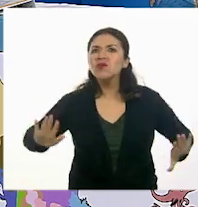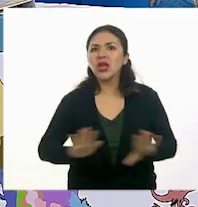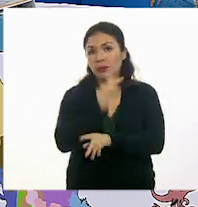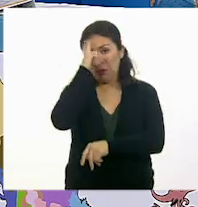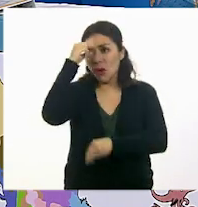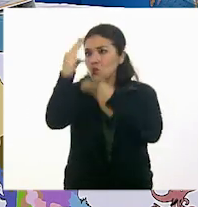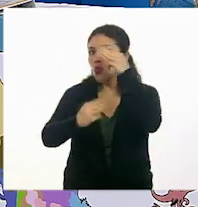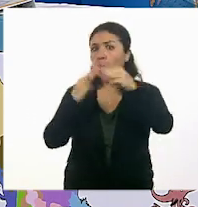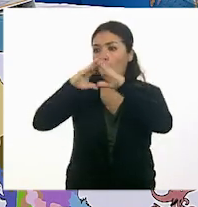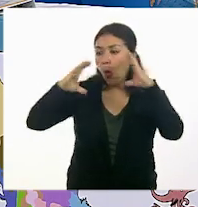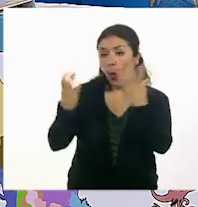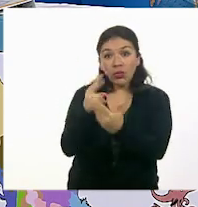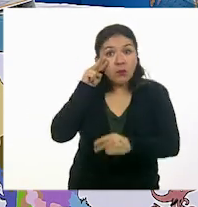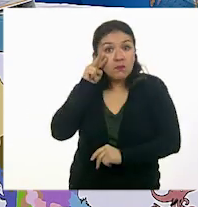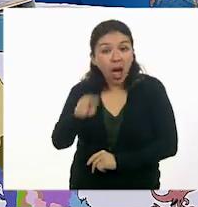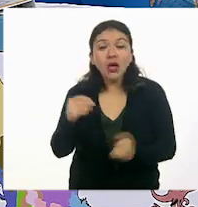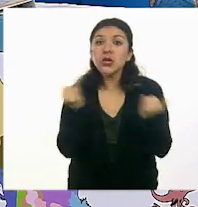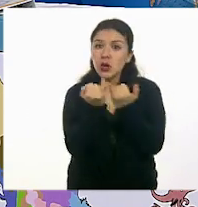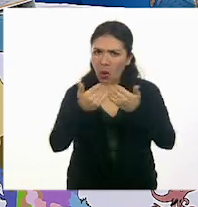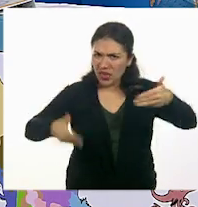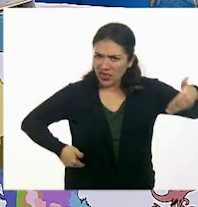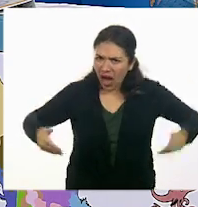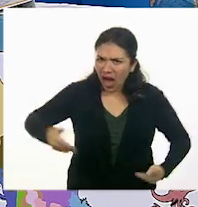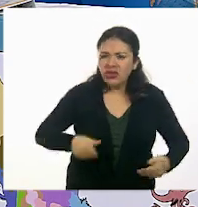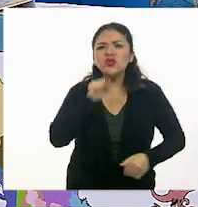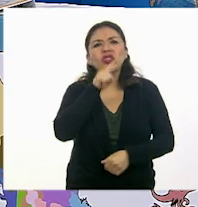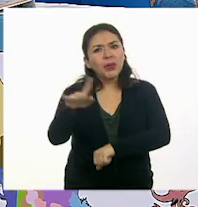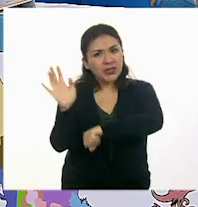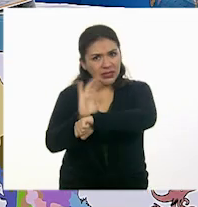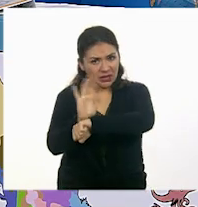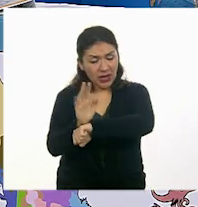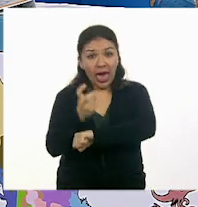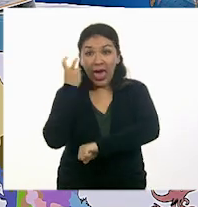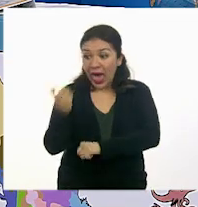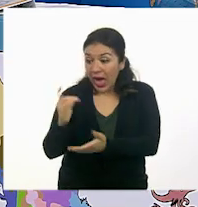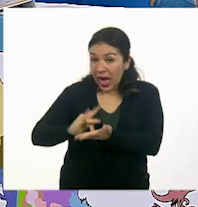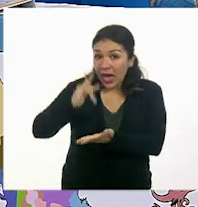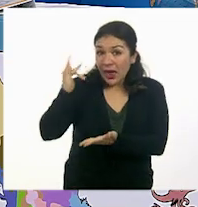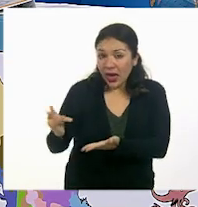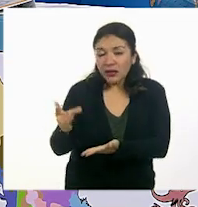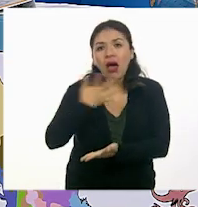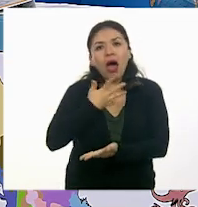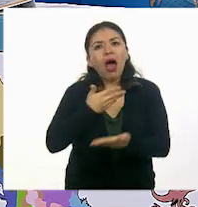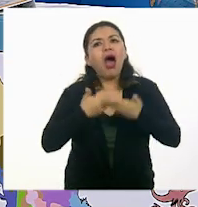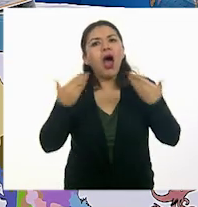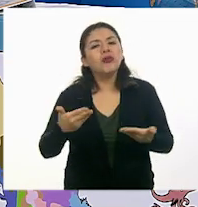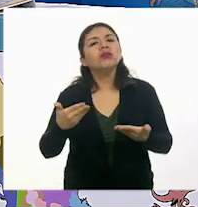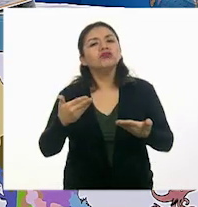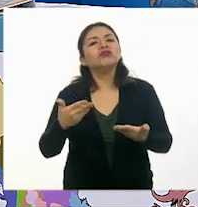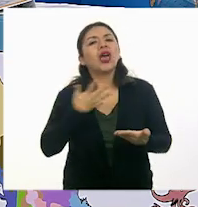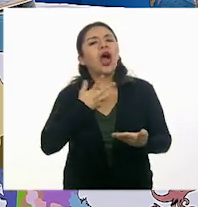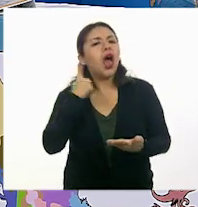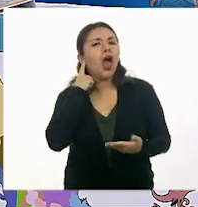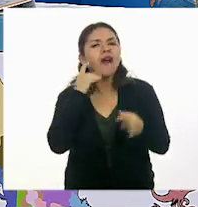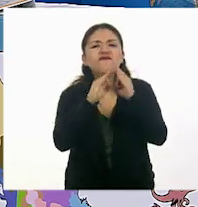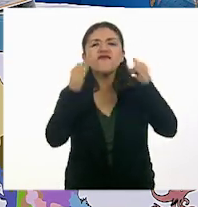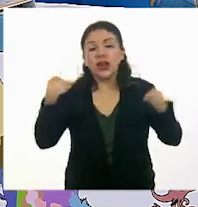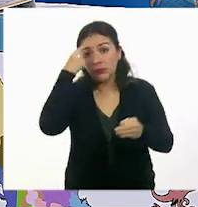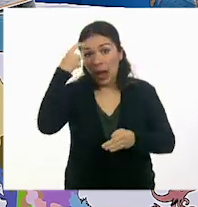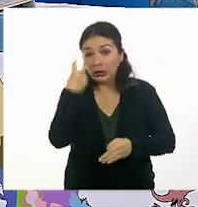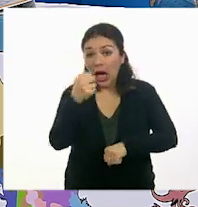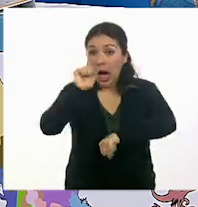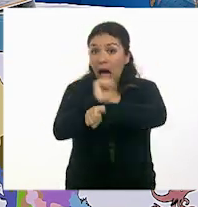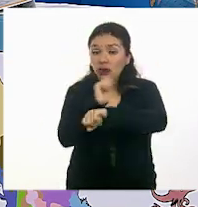en el mundo entero, no solo en el teatro, sino en el cine. Gracias a él, tenemos una consigna o frase para que el actor